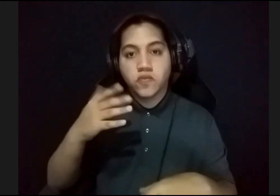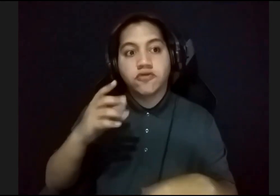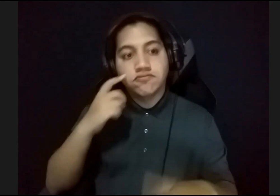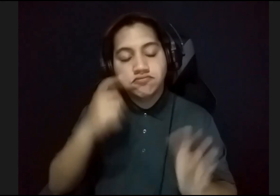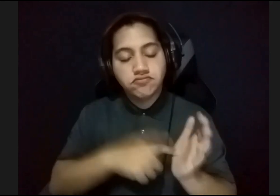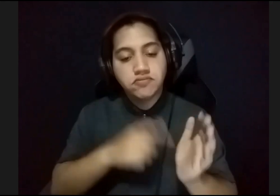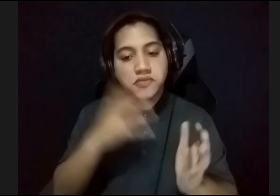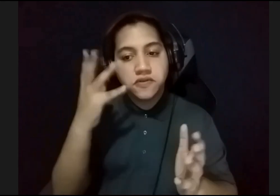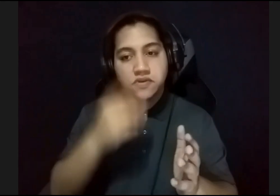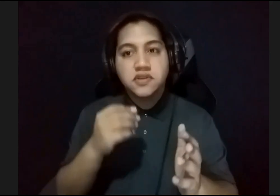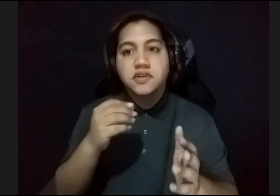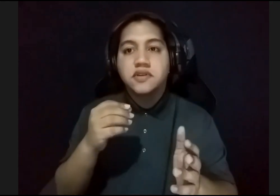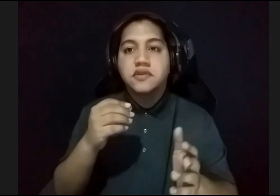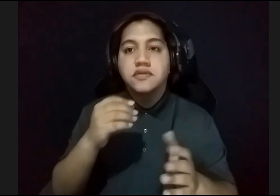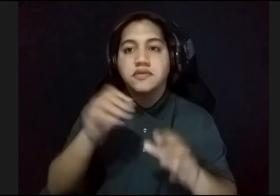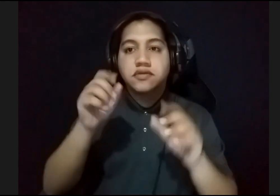coleccionarlos.